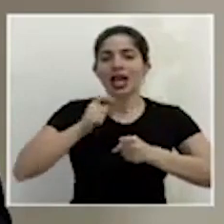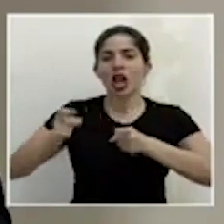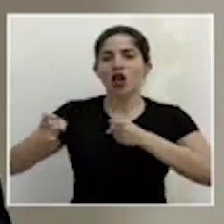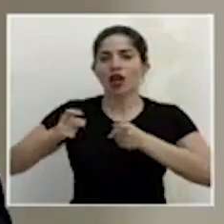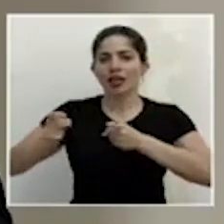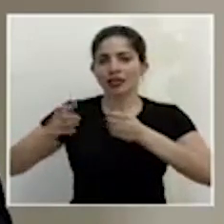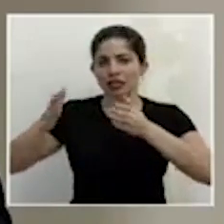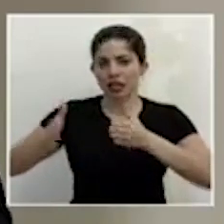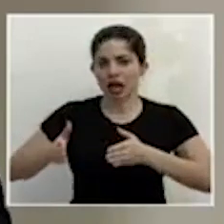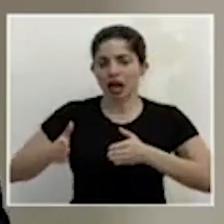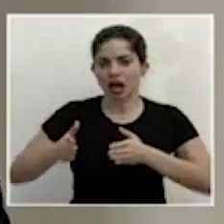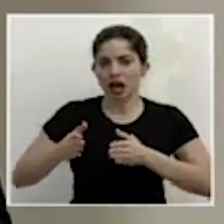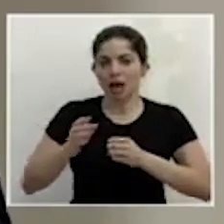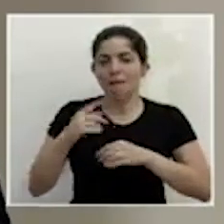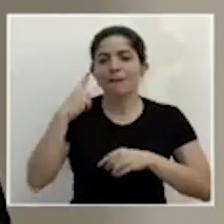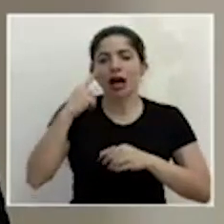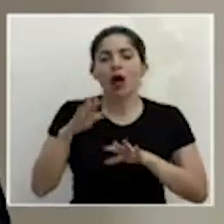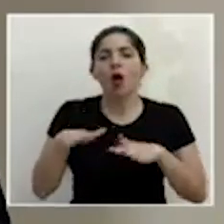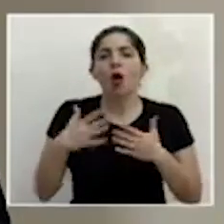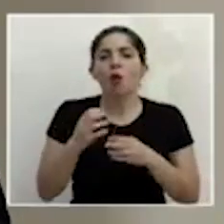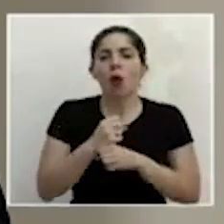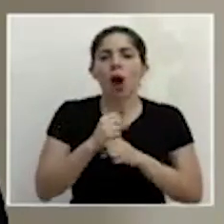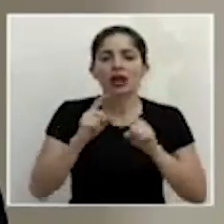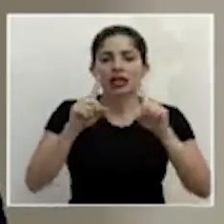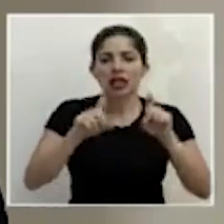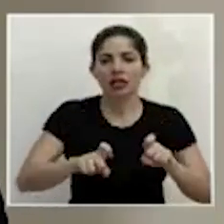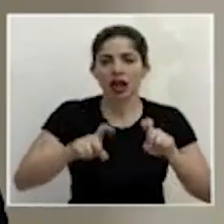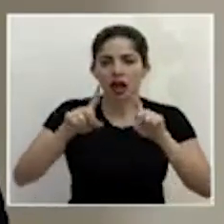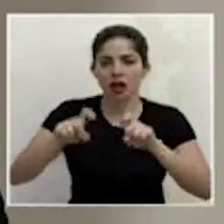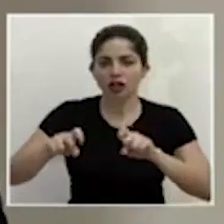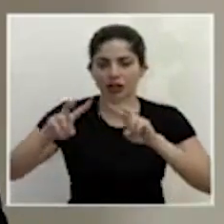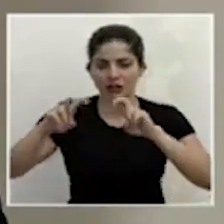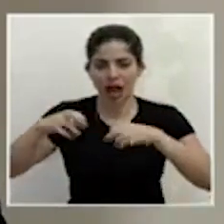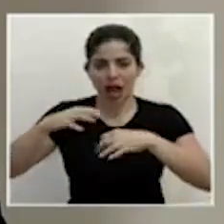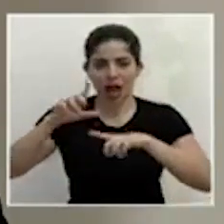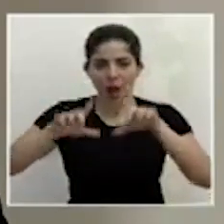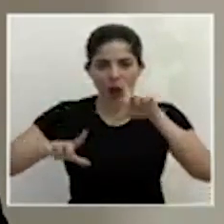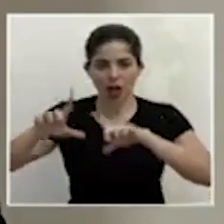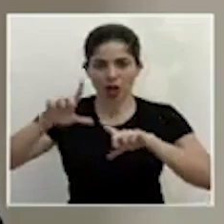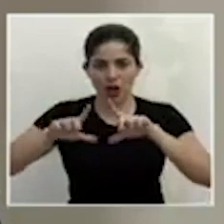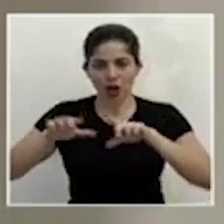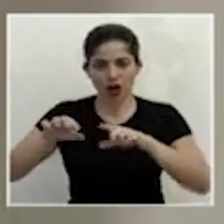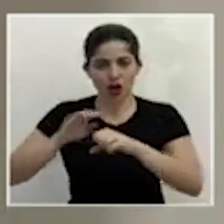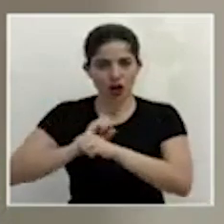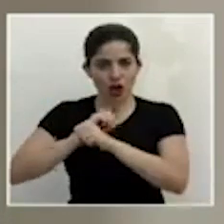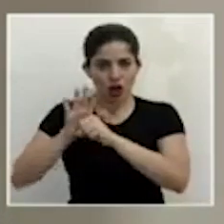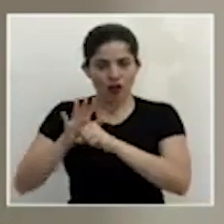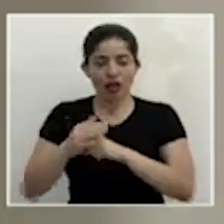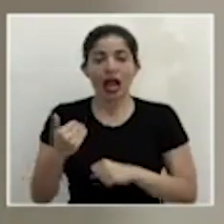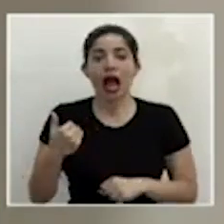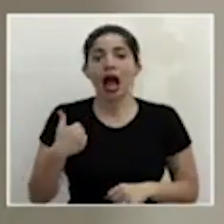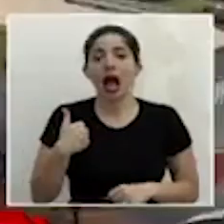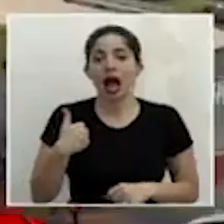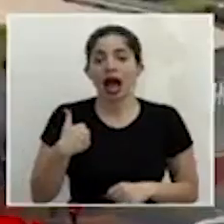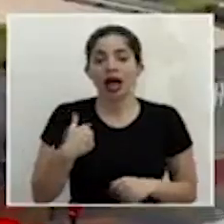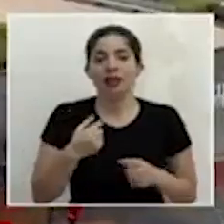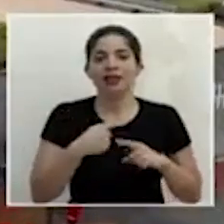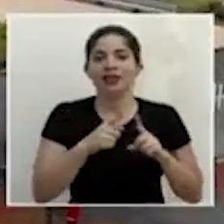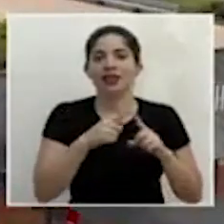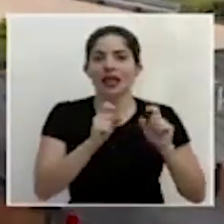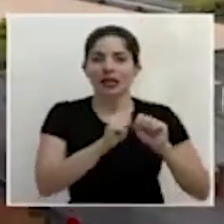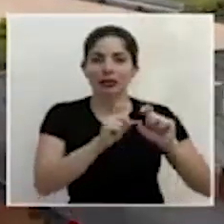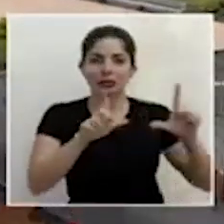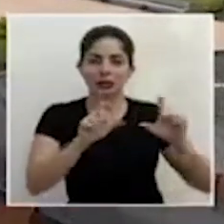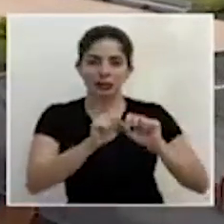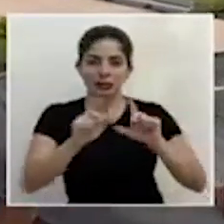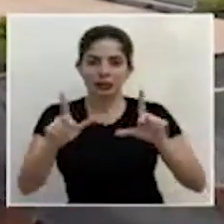de realización de pruebas de diagnóstico por COVID-19. Tenemos una serie de imágenes que